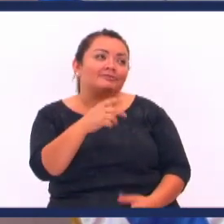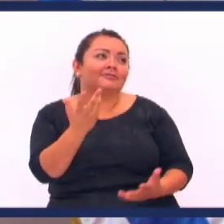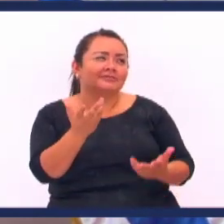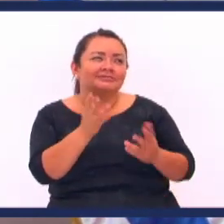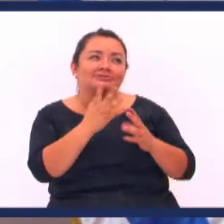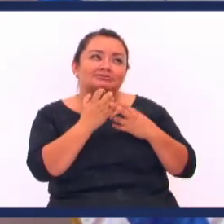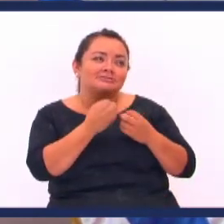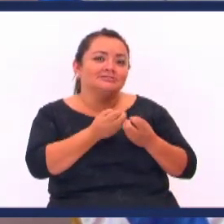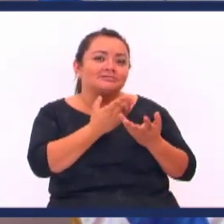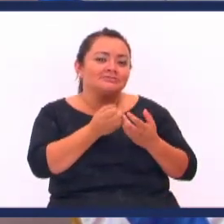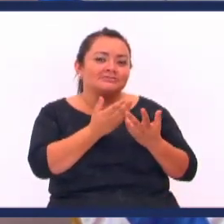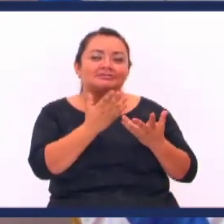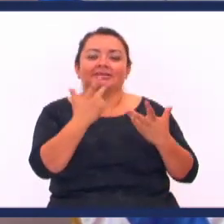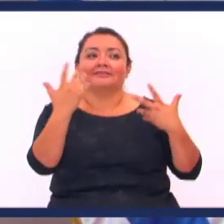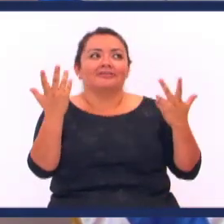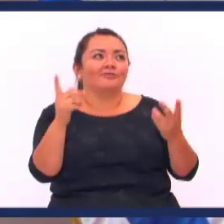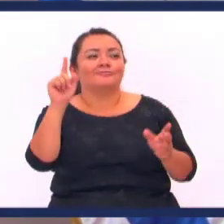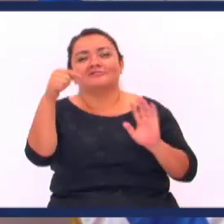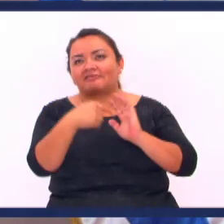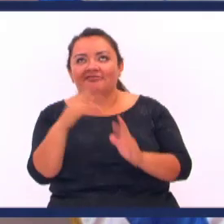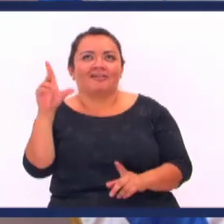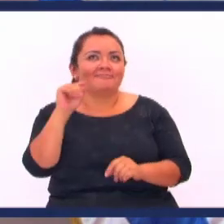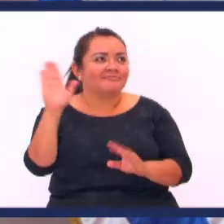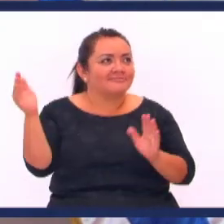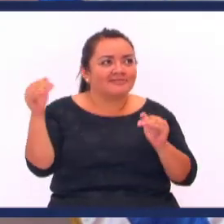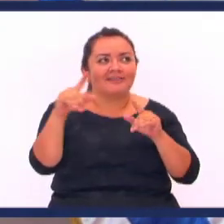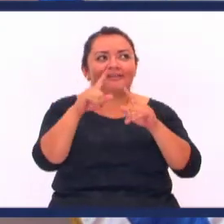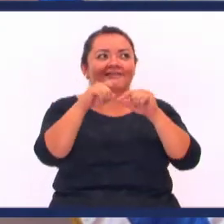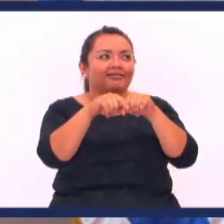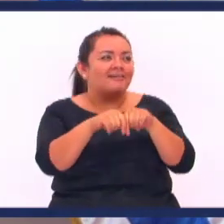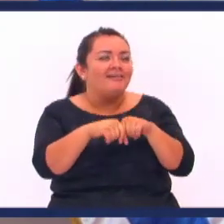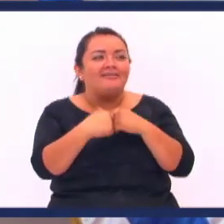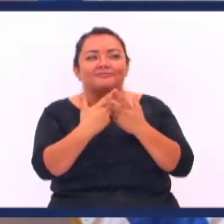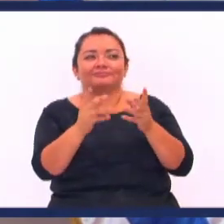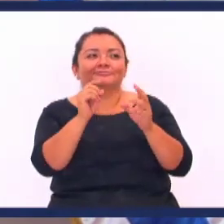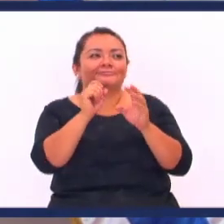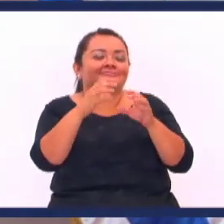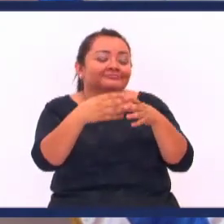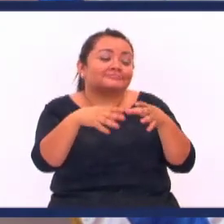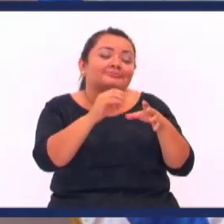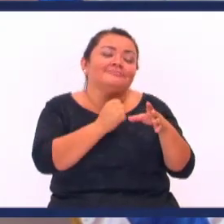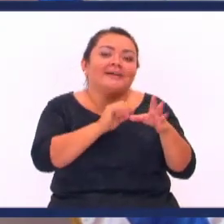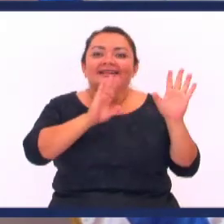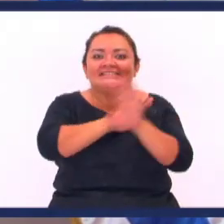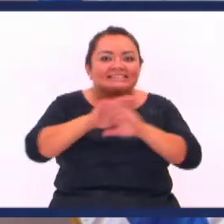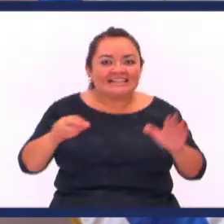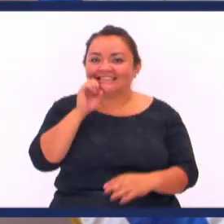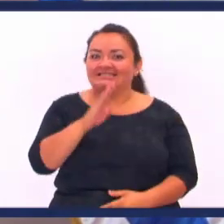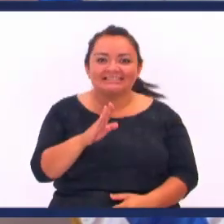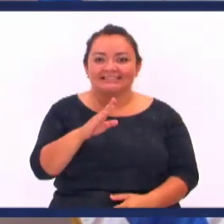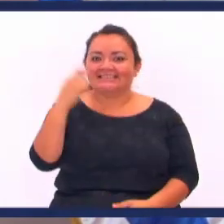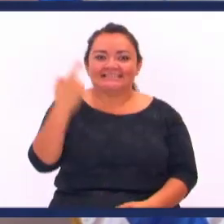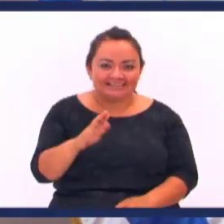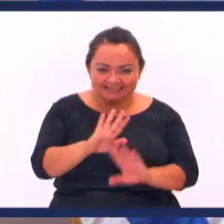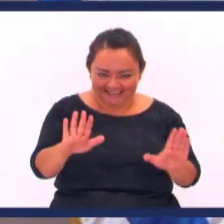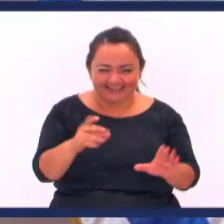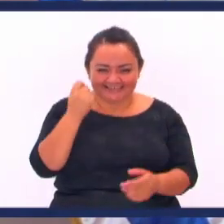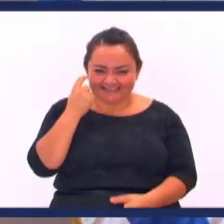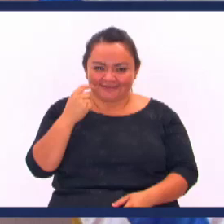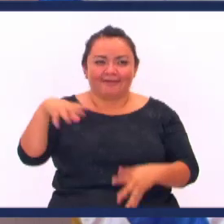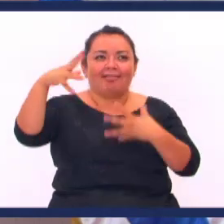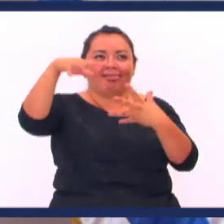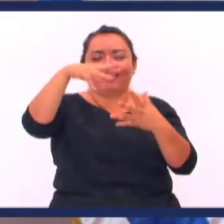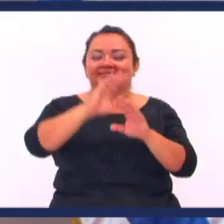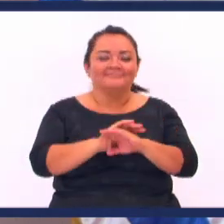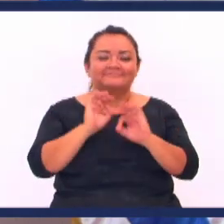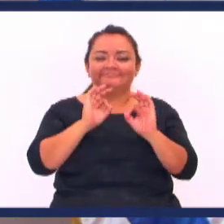sé qué Que mira Que usted quiere Contar un cuento Que una vez Llegó un pajarito Y se juntó con otro Y pusieron un nido De amor Decime la verdad No sé cuánto Me entienden A mí